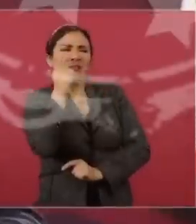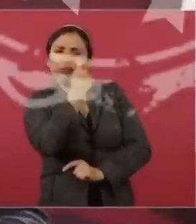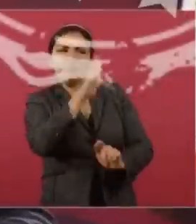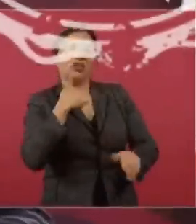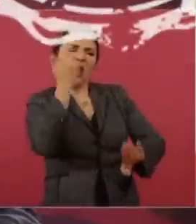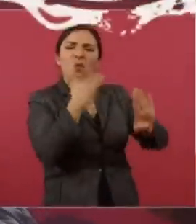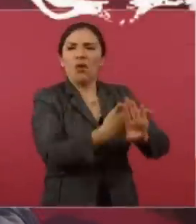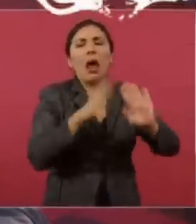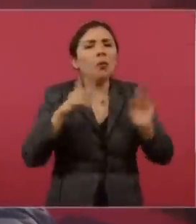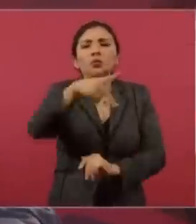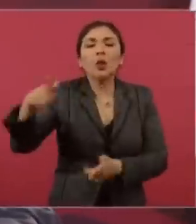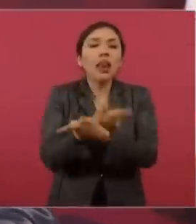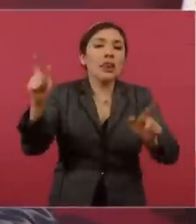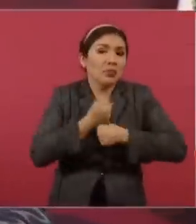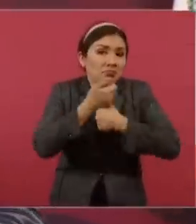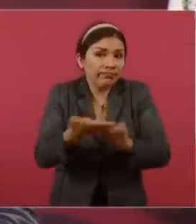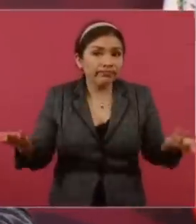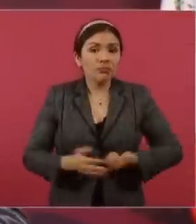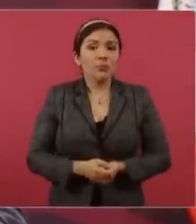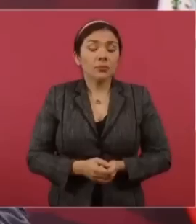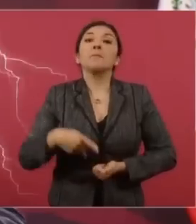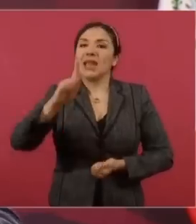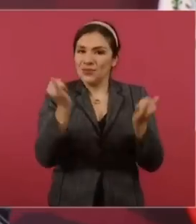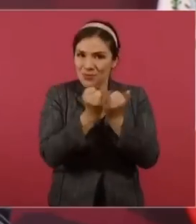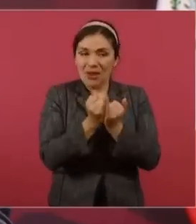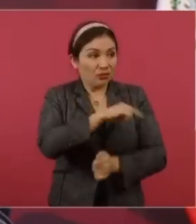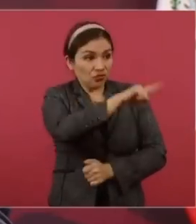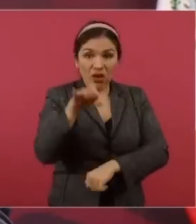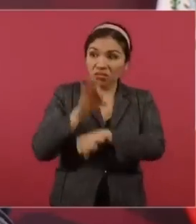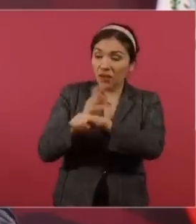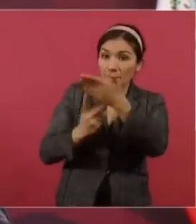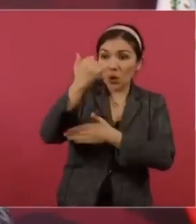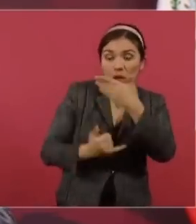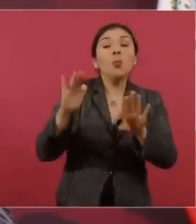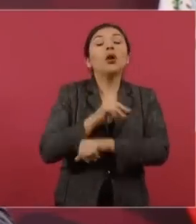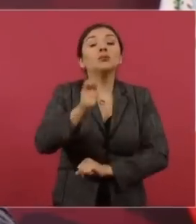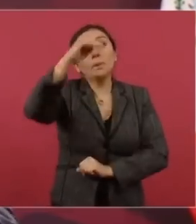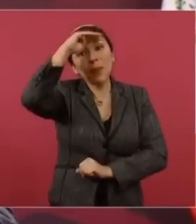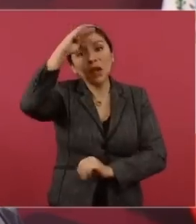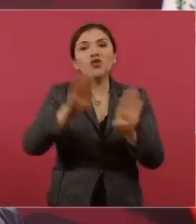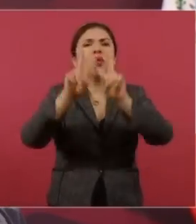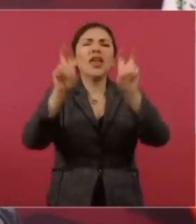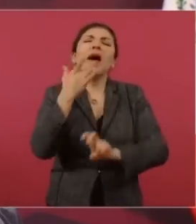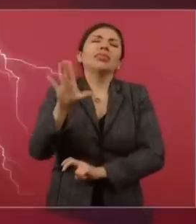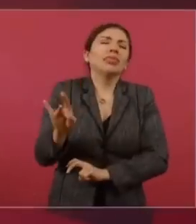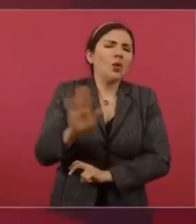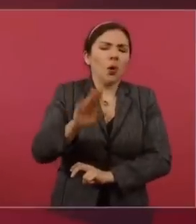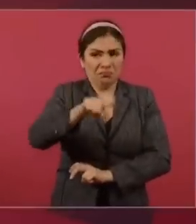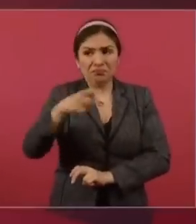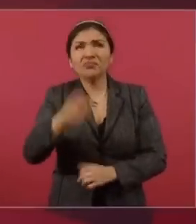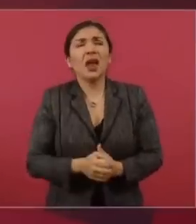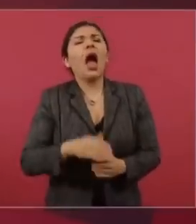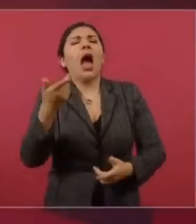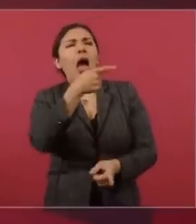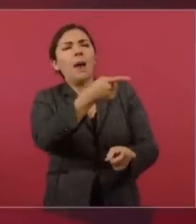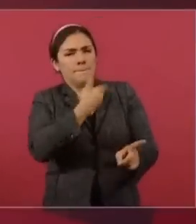Así como ellos defienden un proyecto, porque no es un asunto menor, dicen, a ver, ¿por qué el presidente